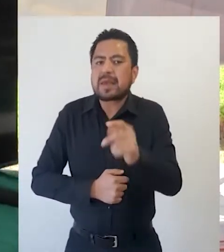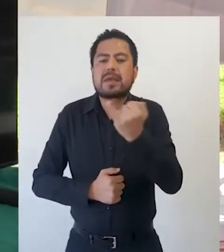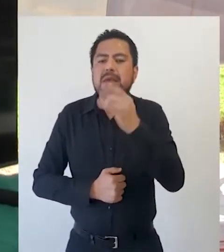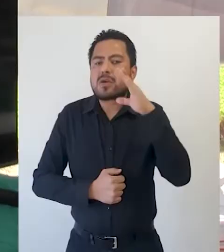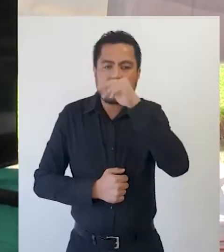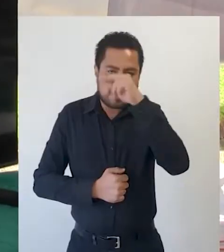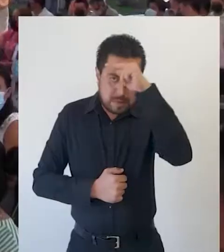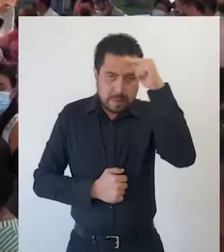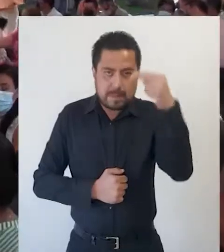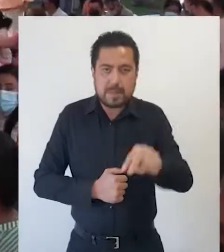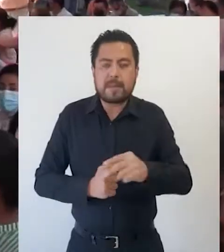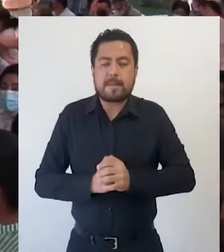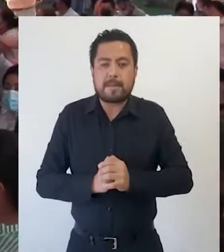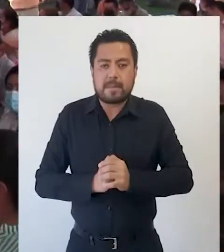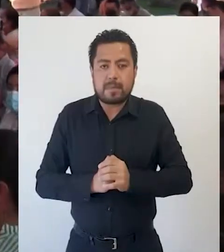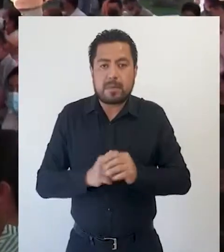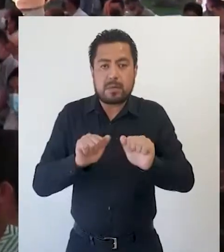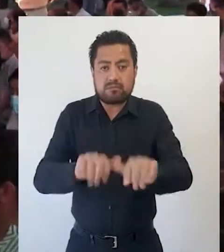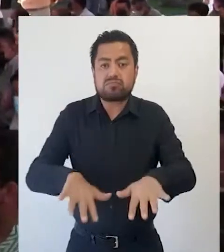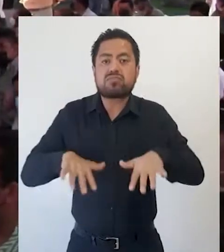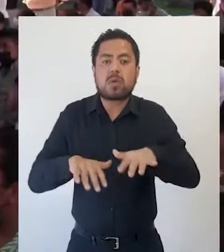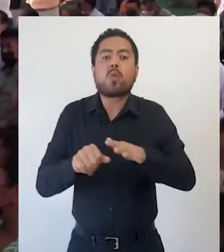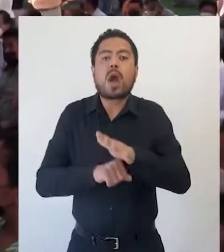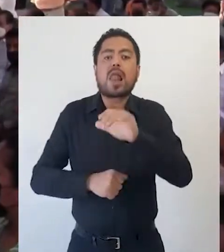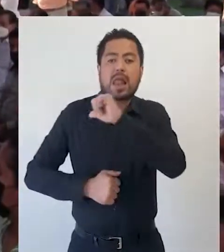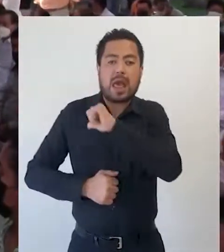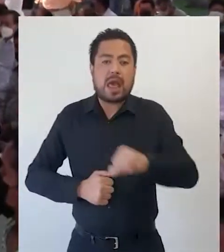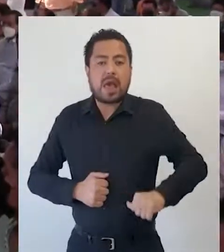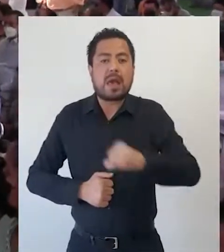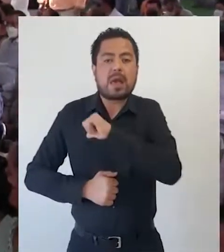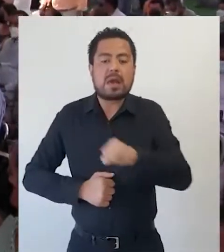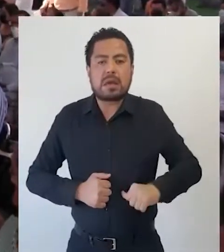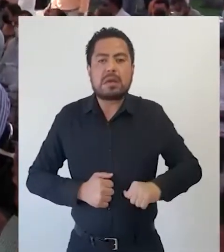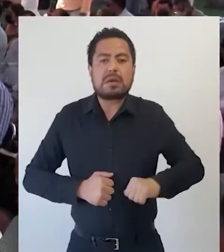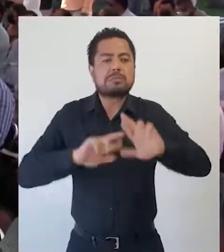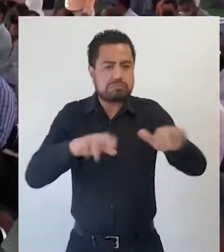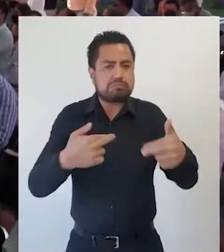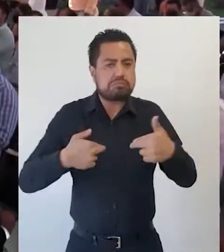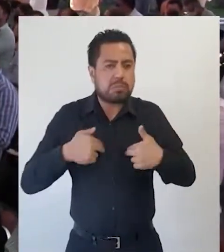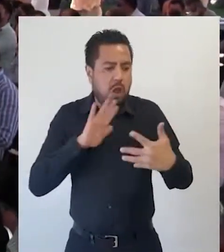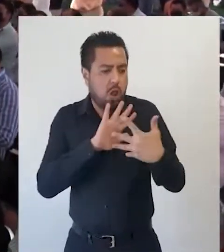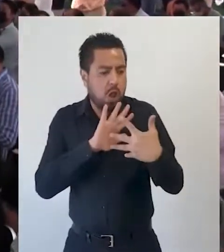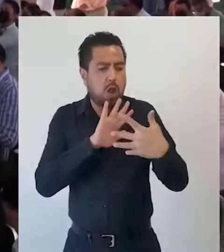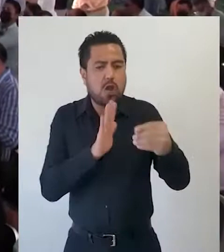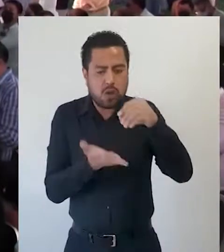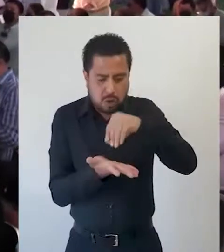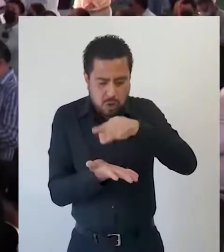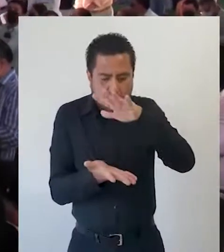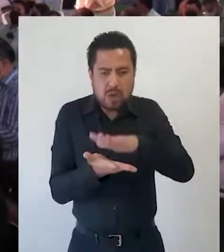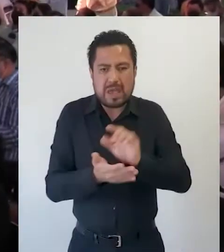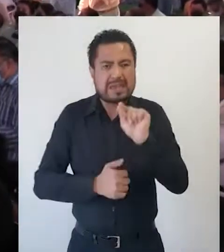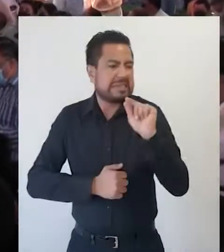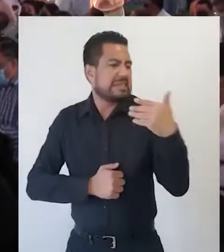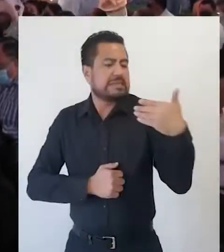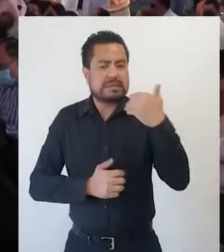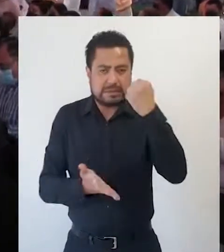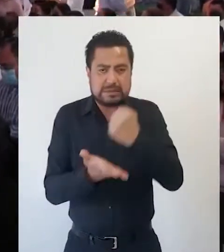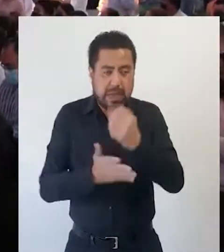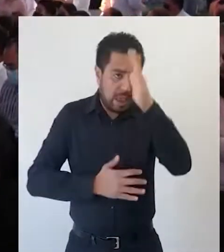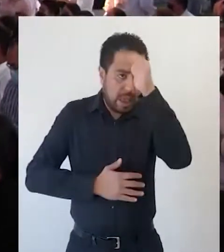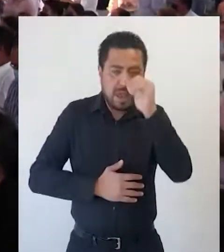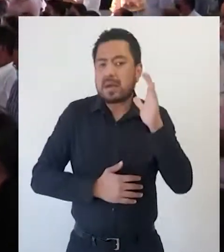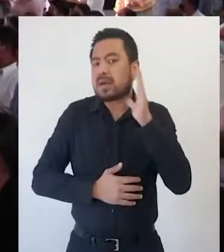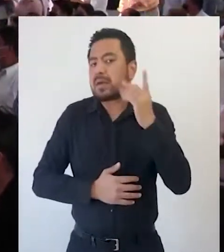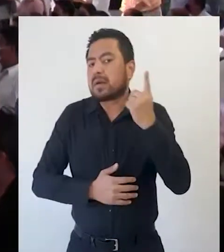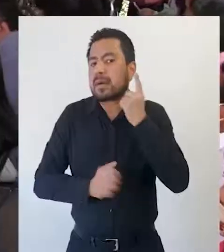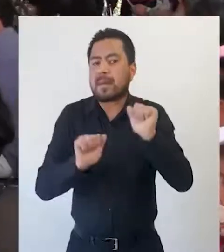afromexicanos. En el acto, las y los alcaldes recibieron su respectiva copia del protocolo de consulta recientemente aprobado por el